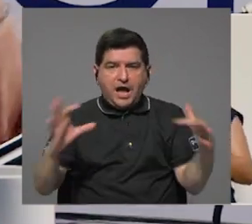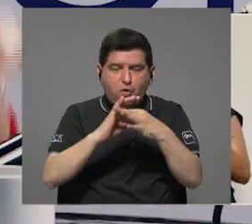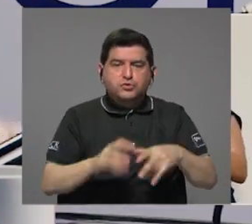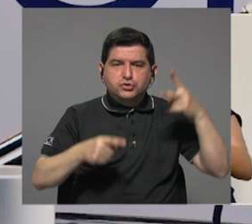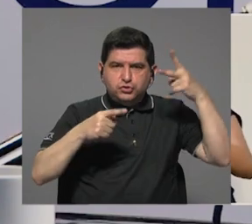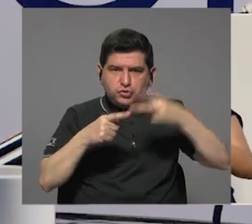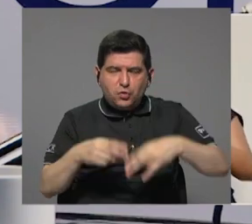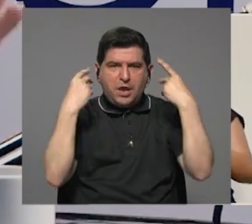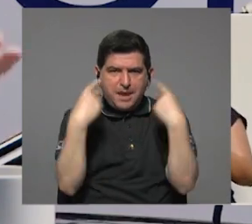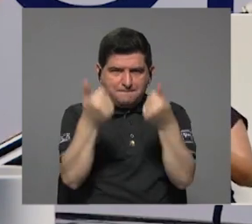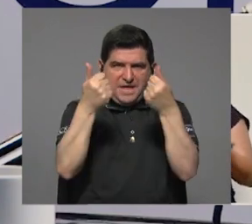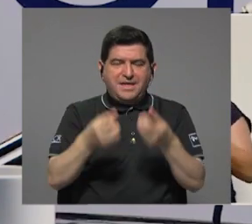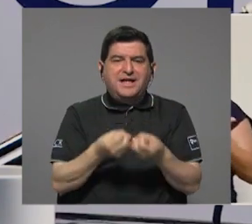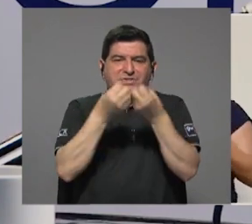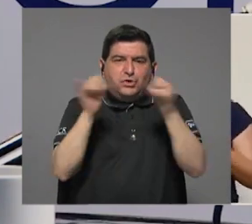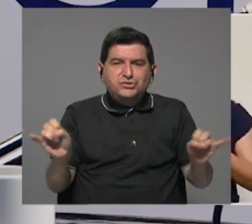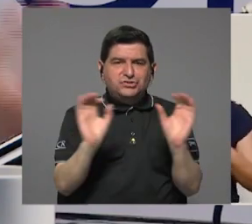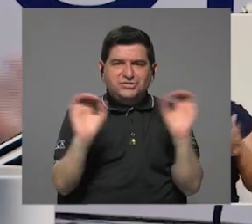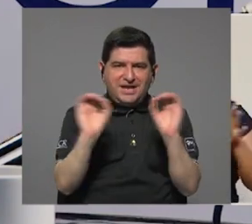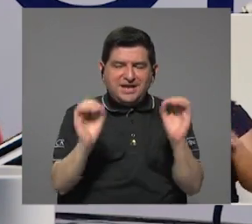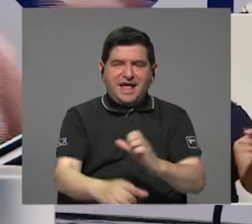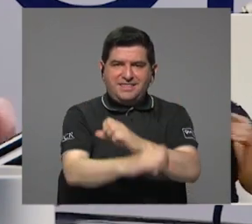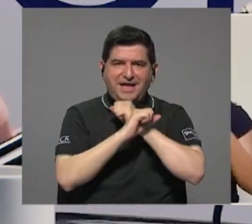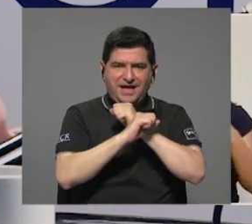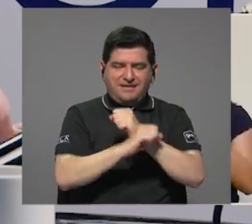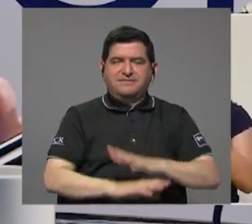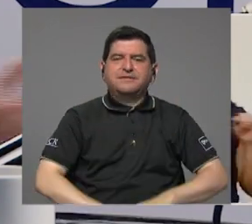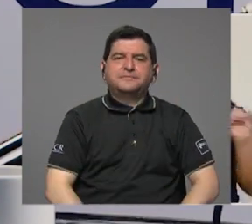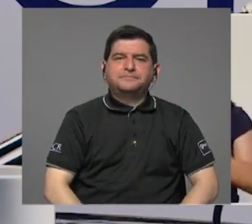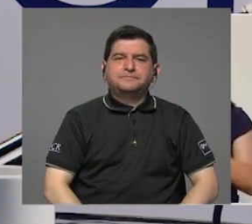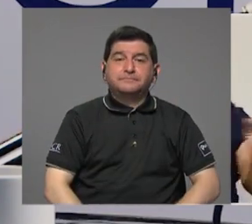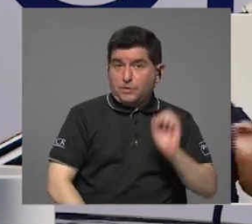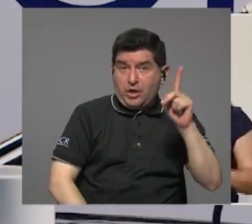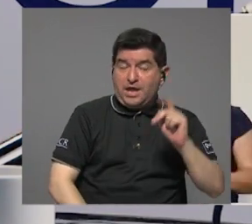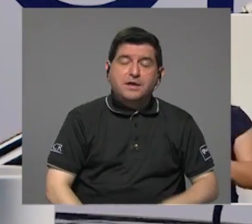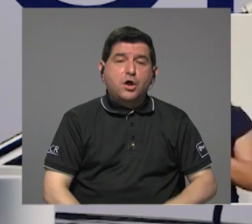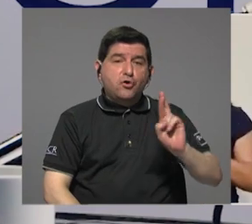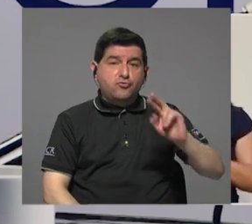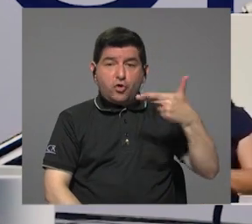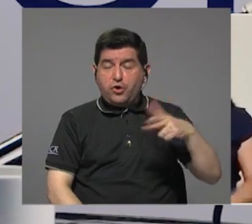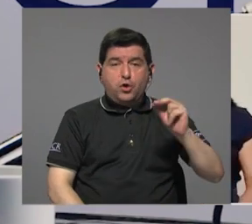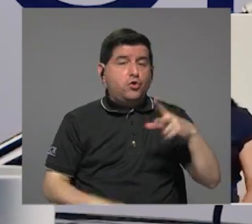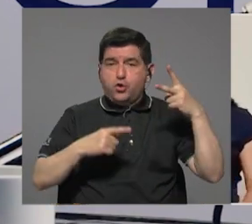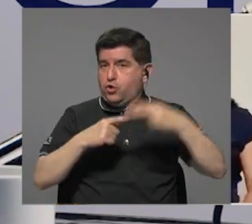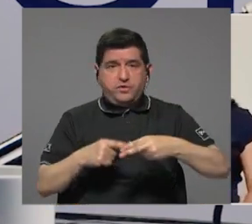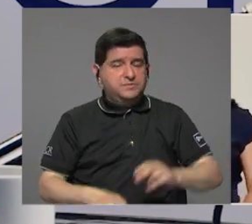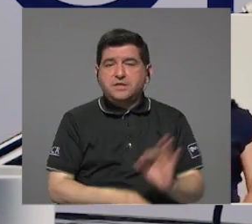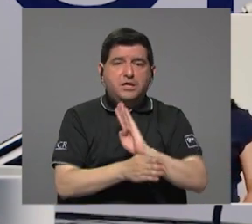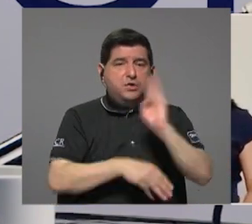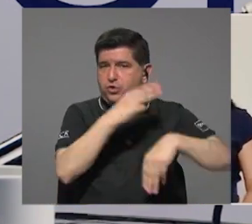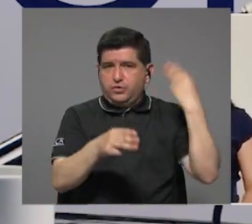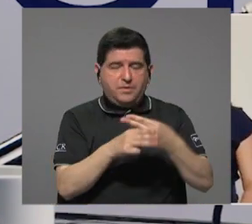despido inmediato sin ninguna garantía de nada. Don Rodrigo Chávez no fue despedido del Banco Mundial,